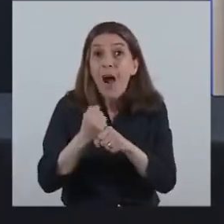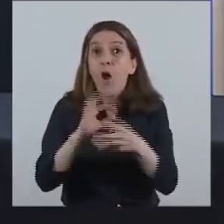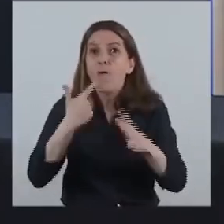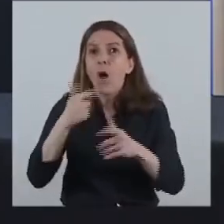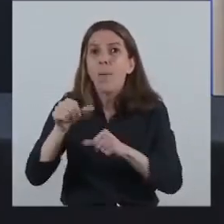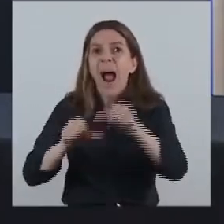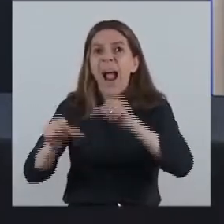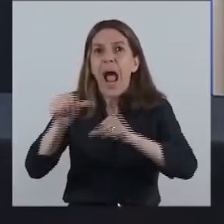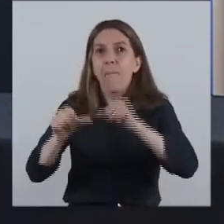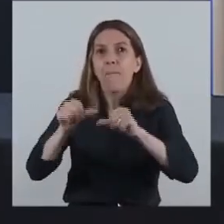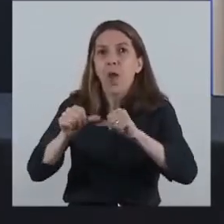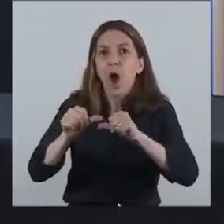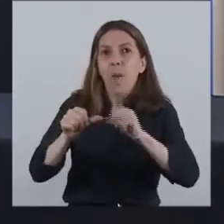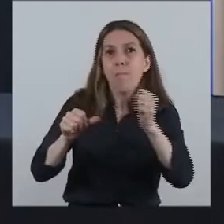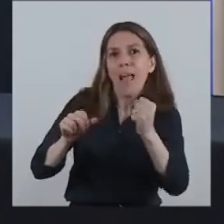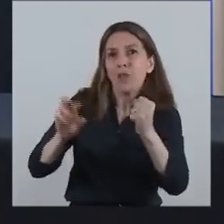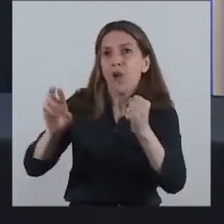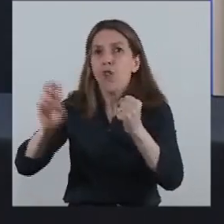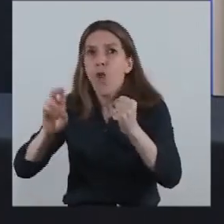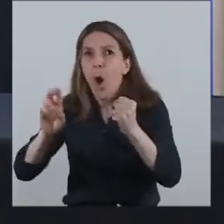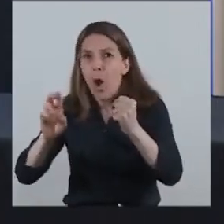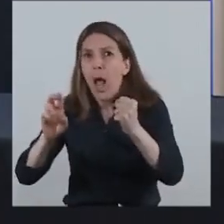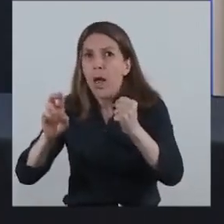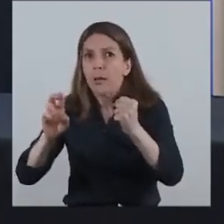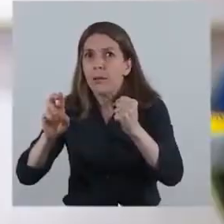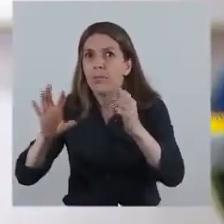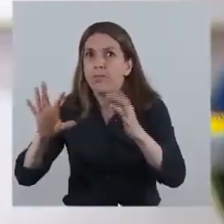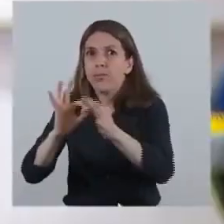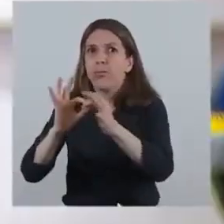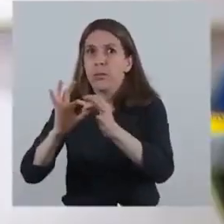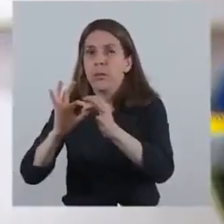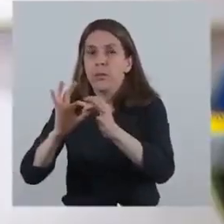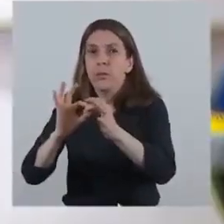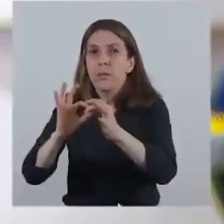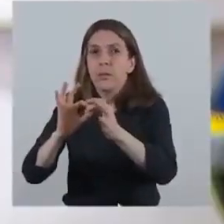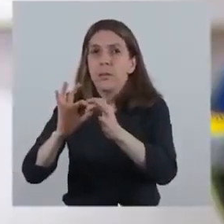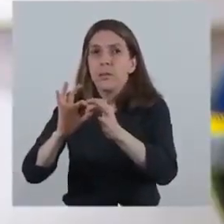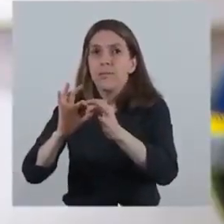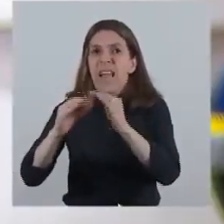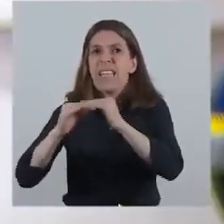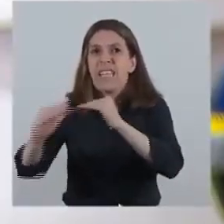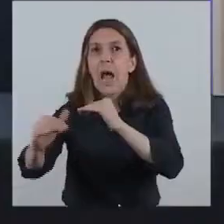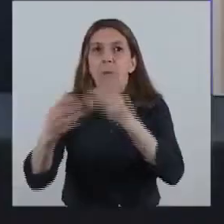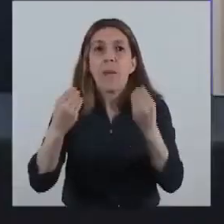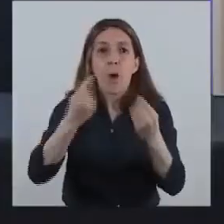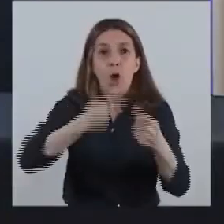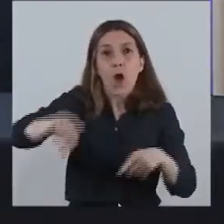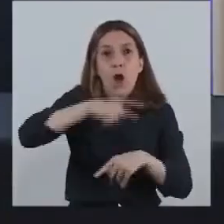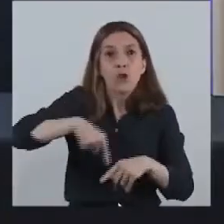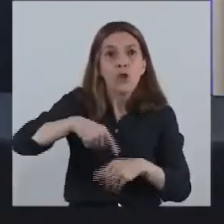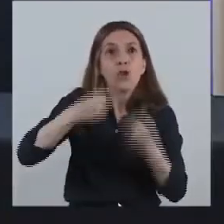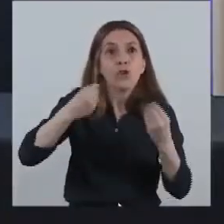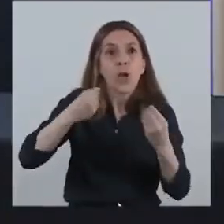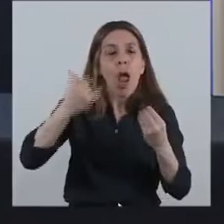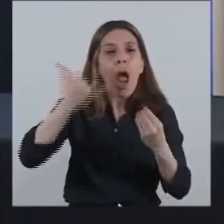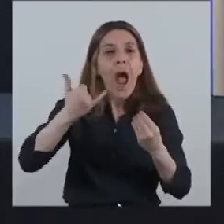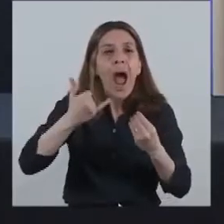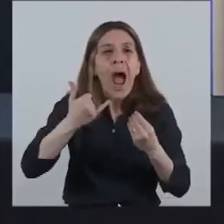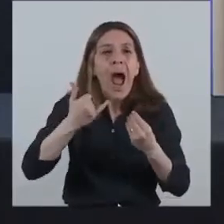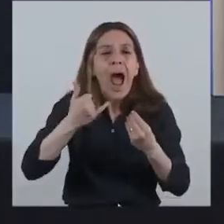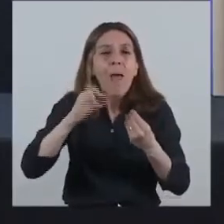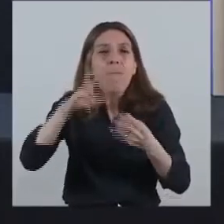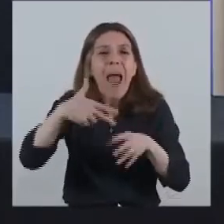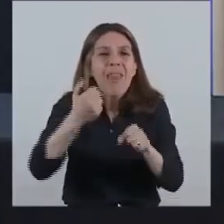de cambio real, de modo que desde nuestra perspectiva aquí lo que ocurre es que está ofreciendo un instrumento